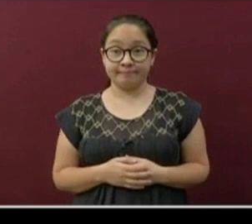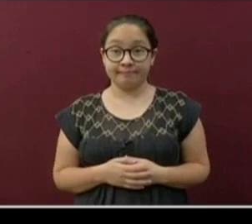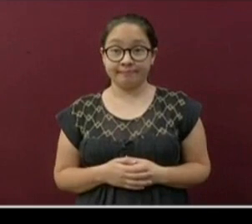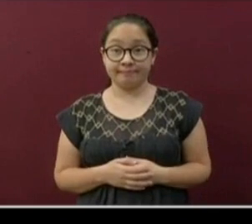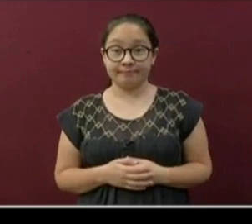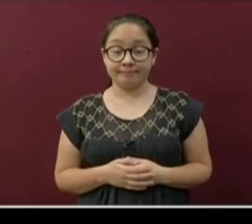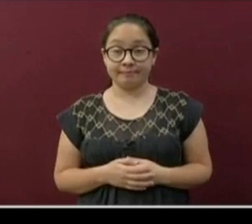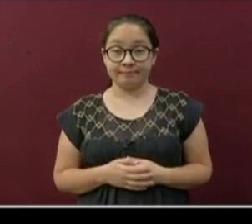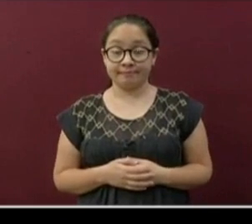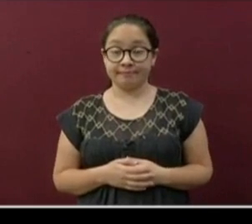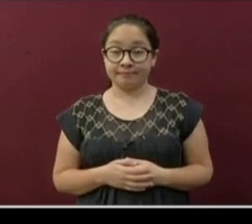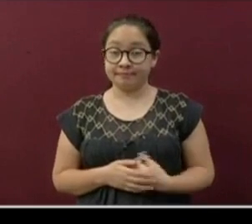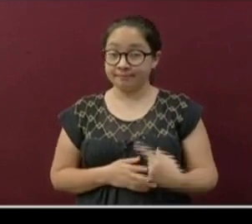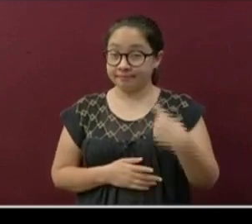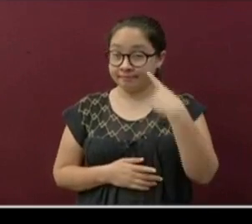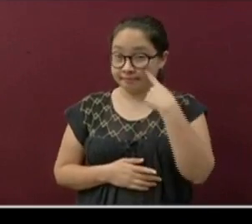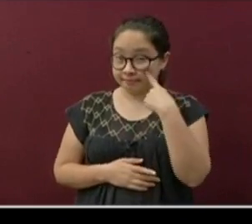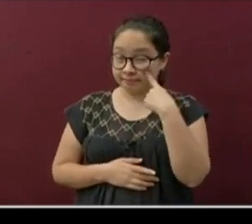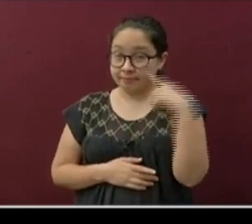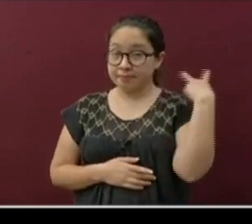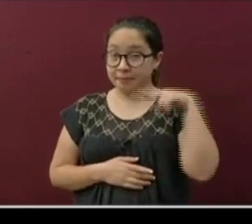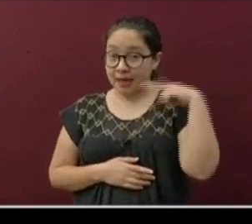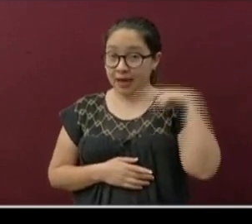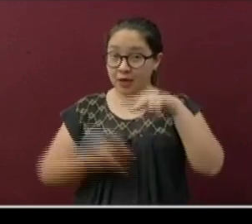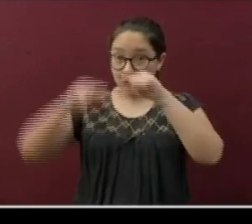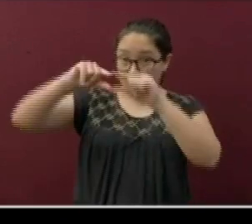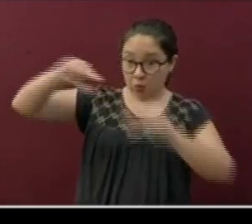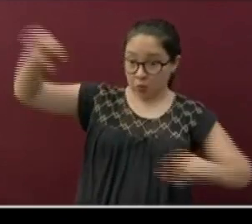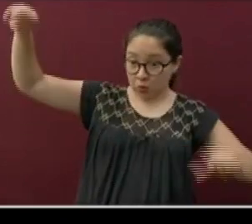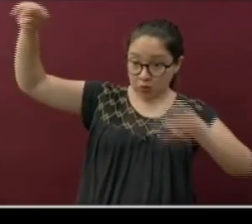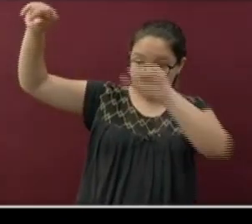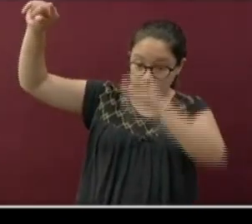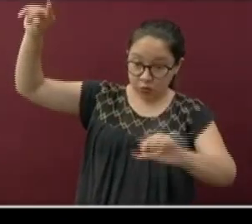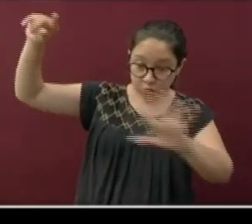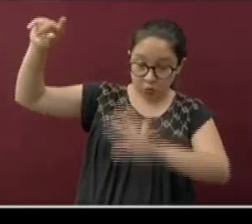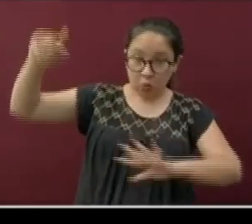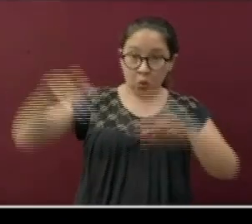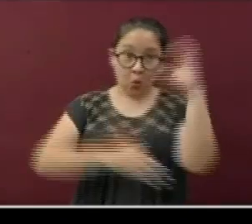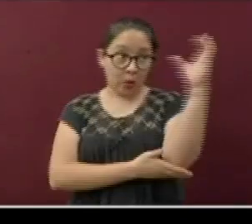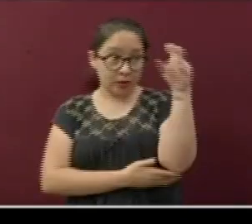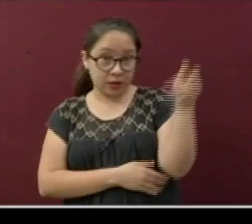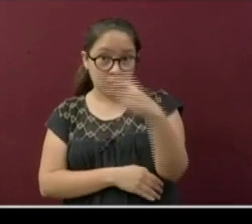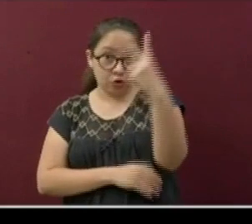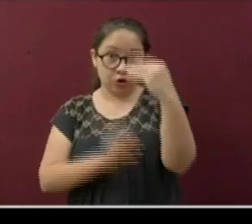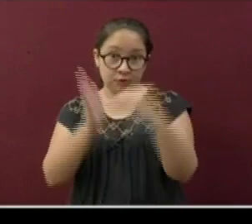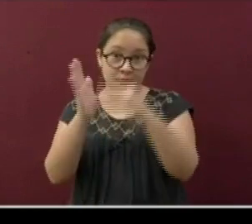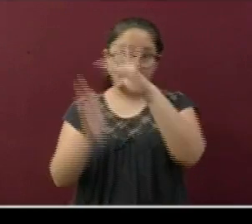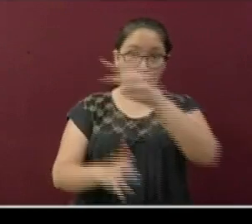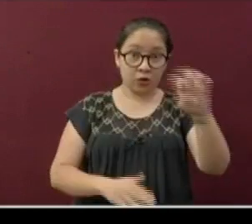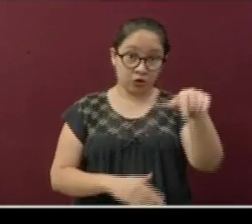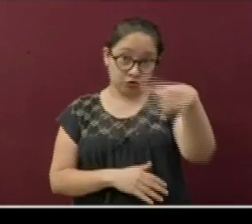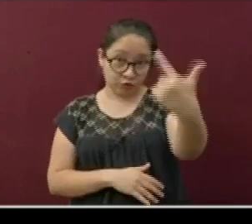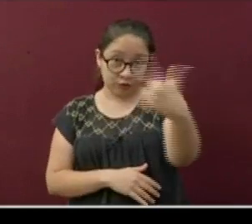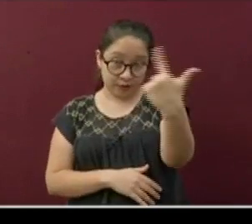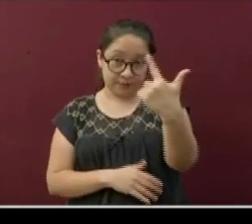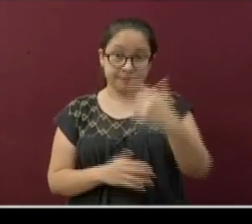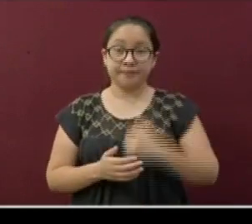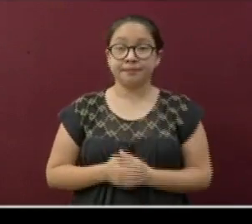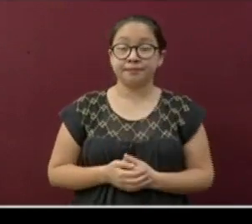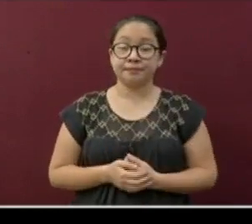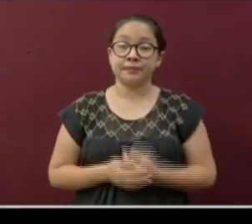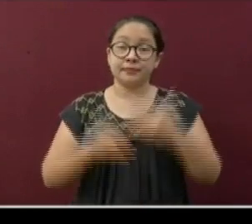Para la zona sur, Coatzacoalcos con 2.412 casos positivos,